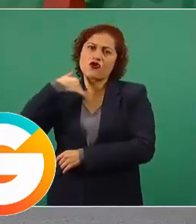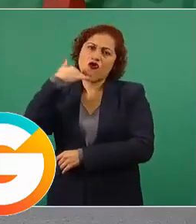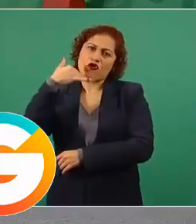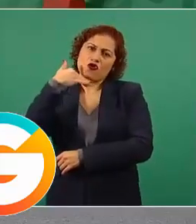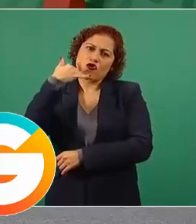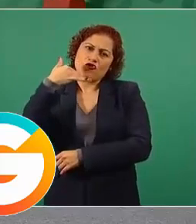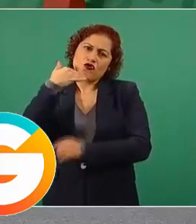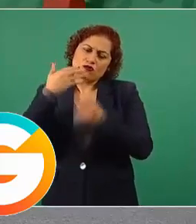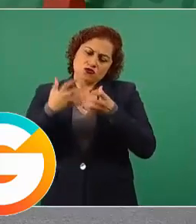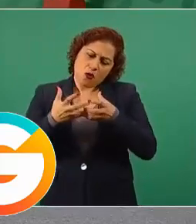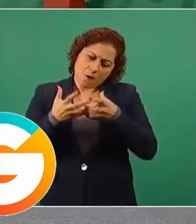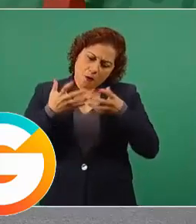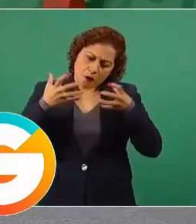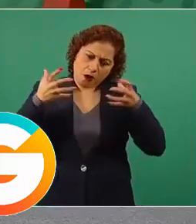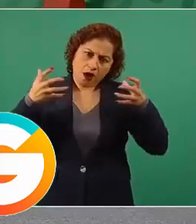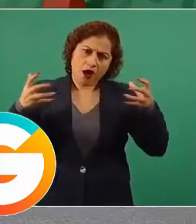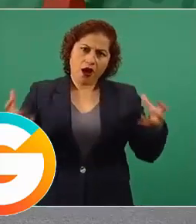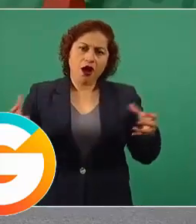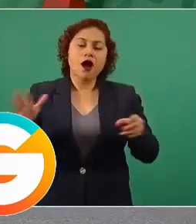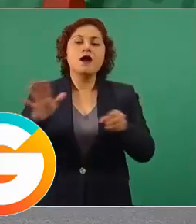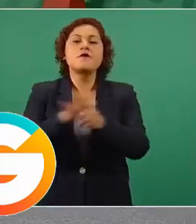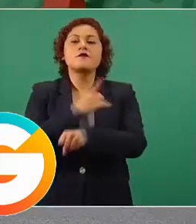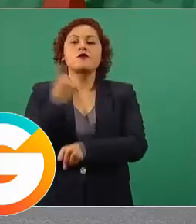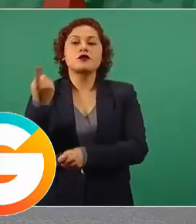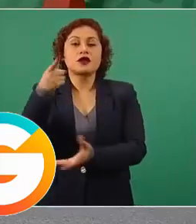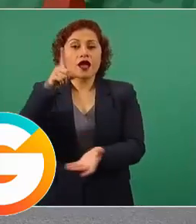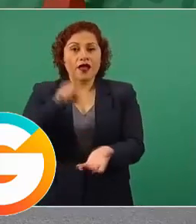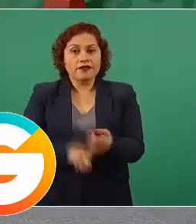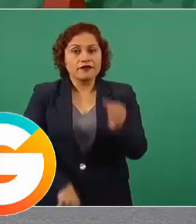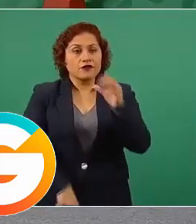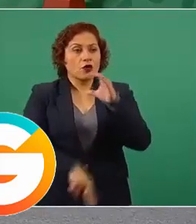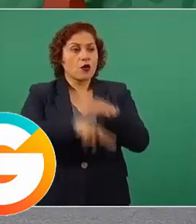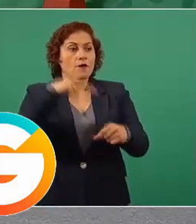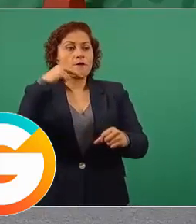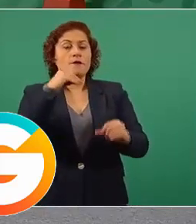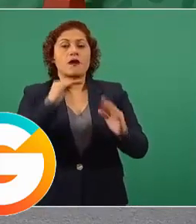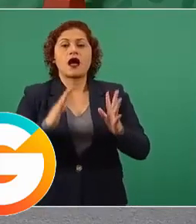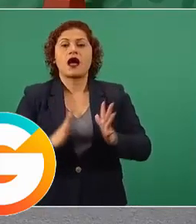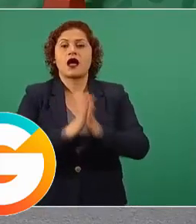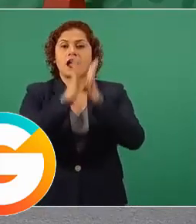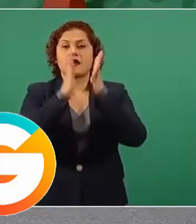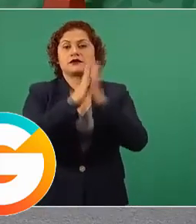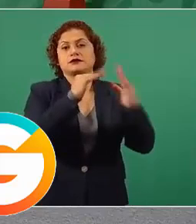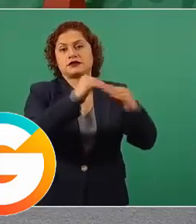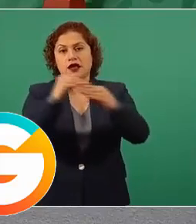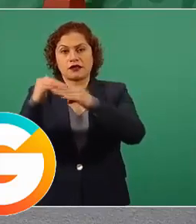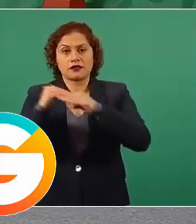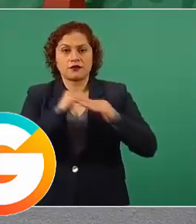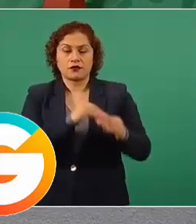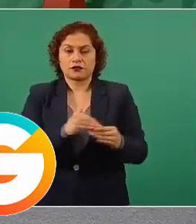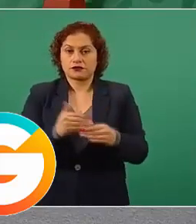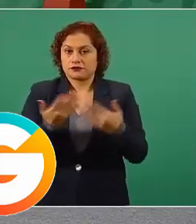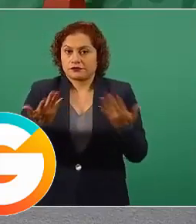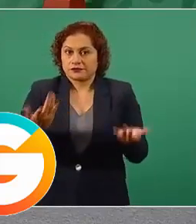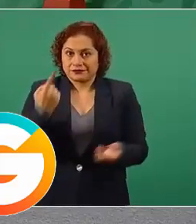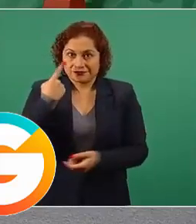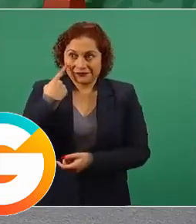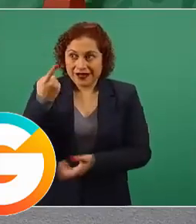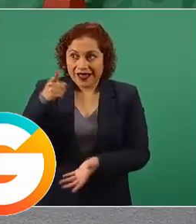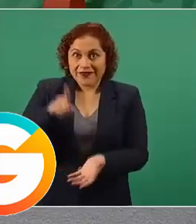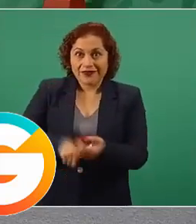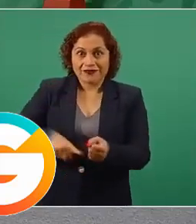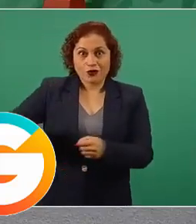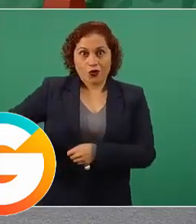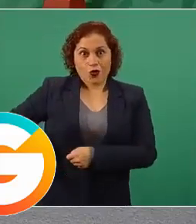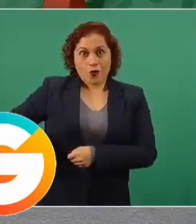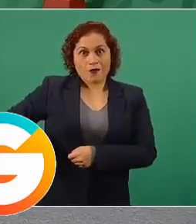Por la falta de democracia. Bueno, se ve hasta en los gobiernos municipales, esto que es